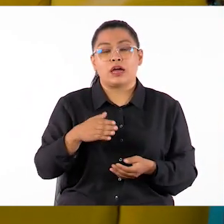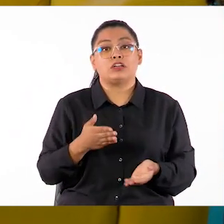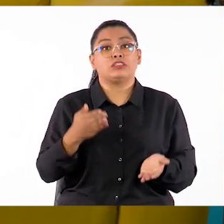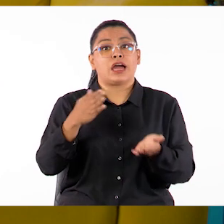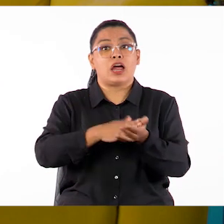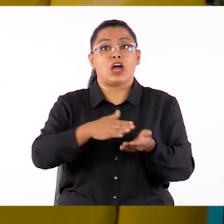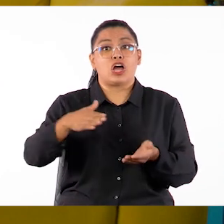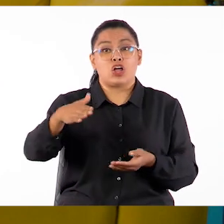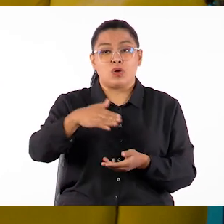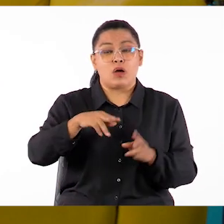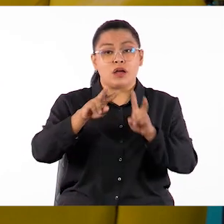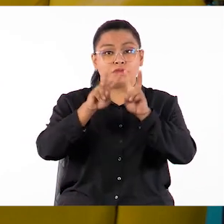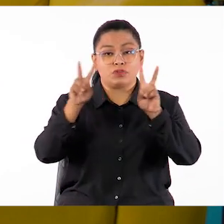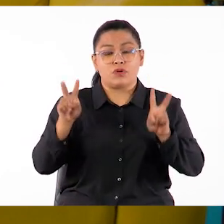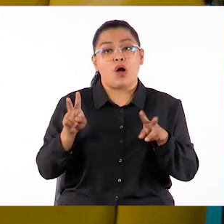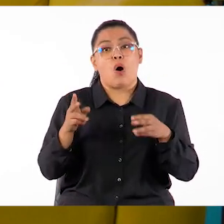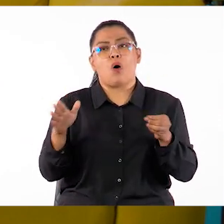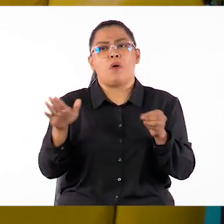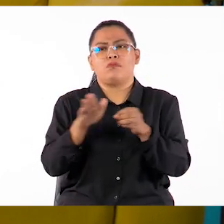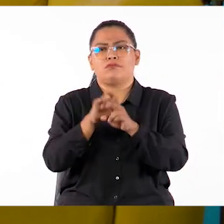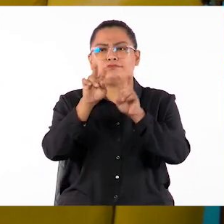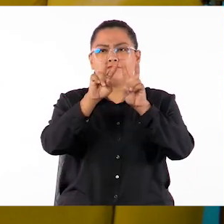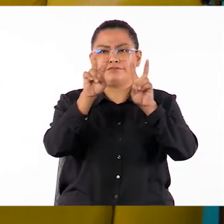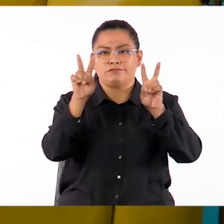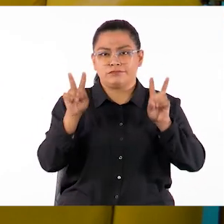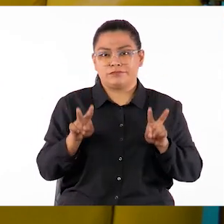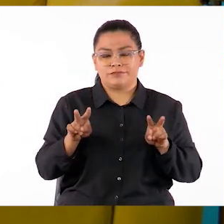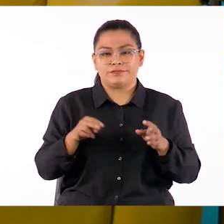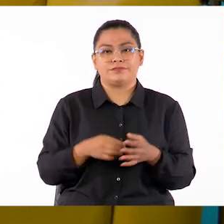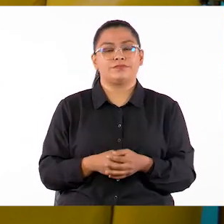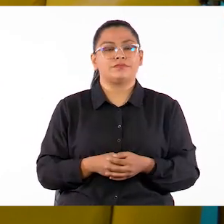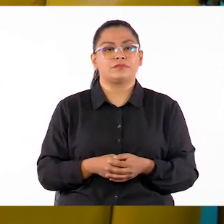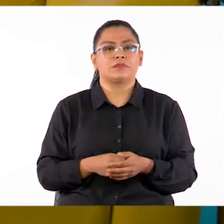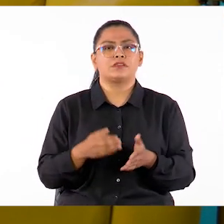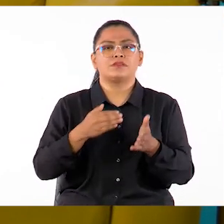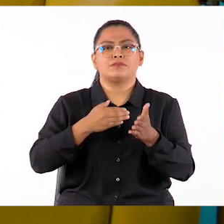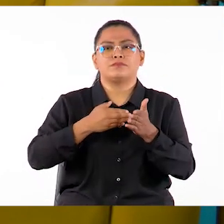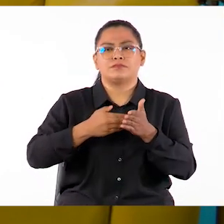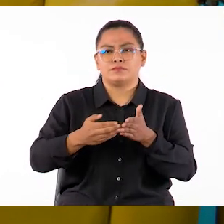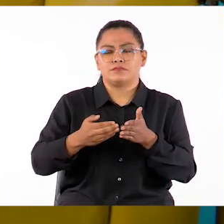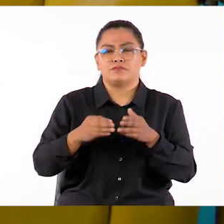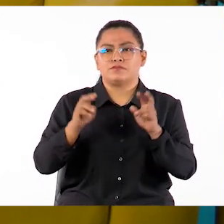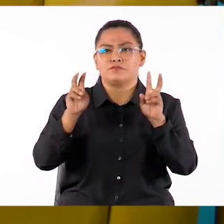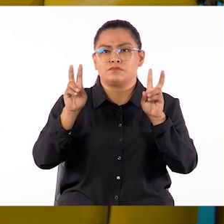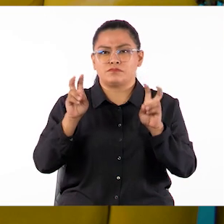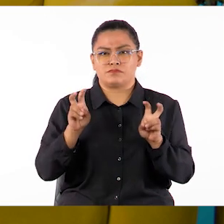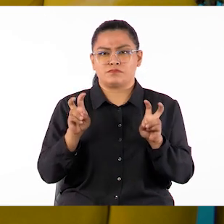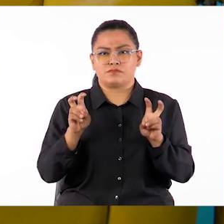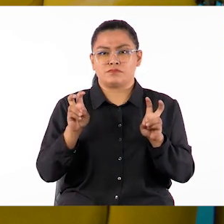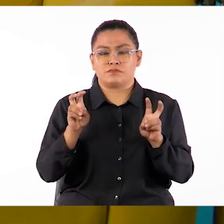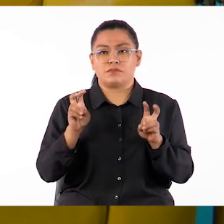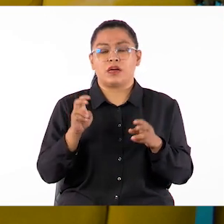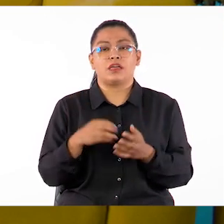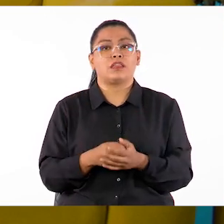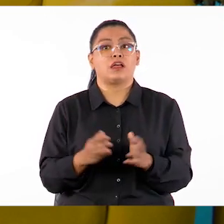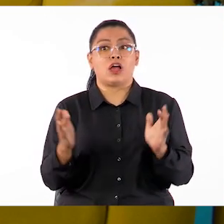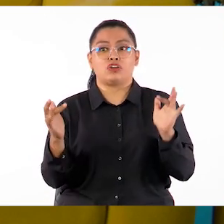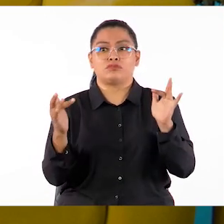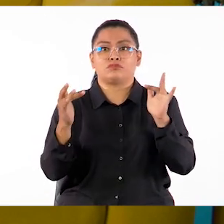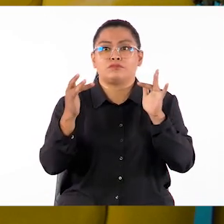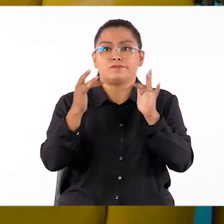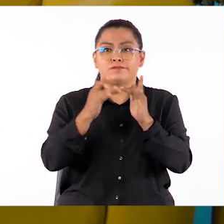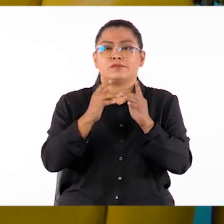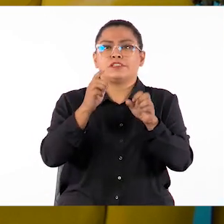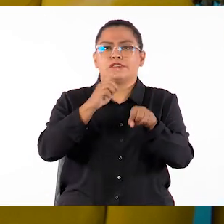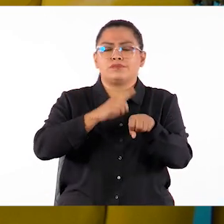presenciales. Con respecto a la modalidad virtual, comencemos hablando de los encuentros sincrónicos. Estos sirven